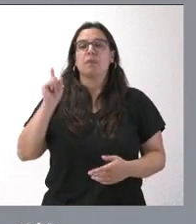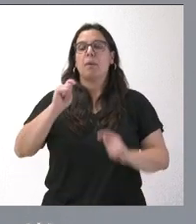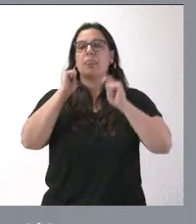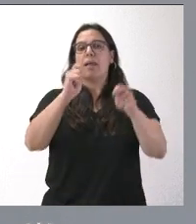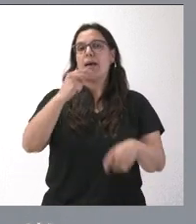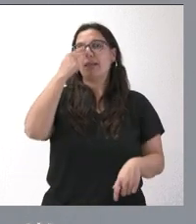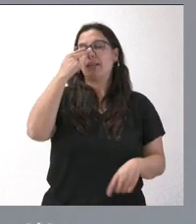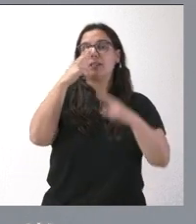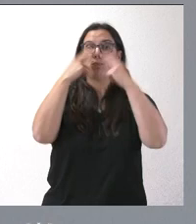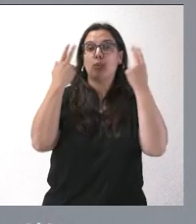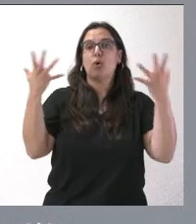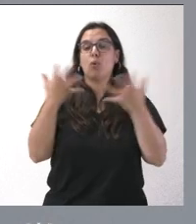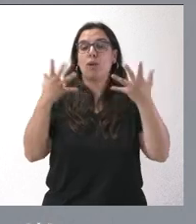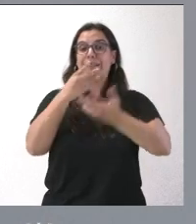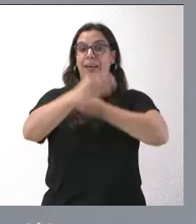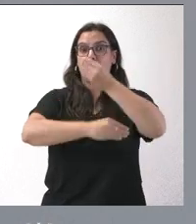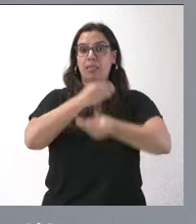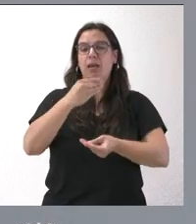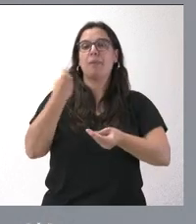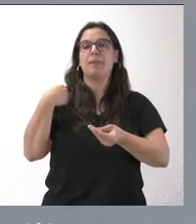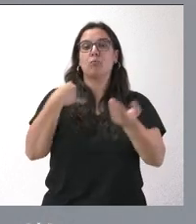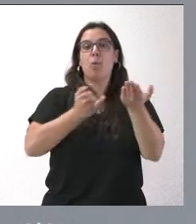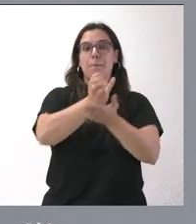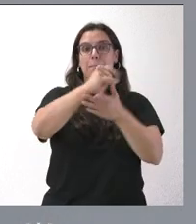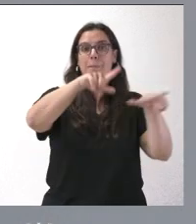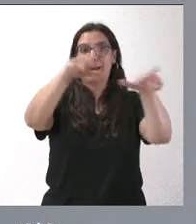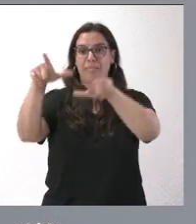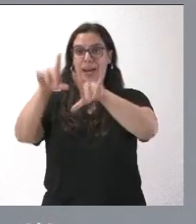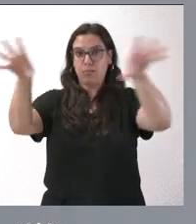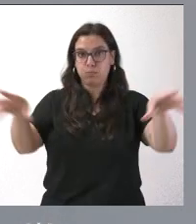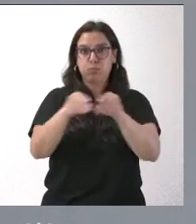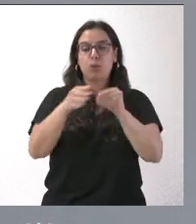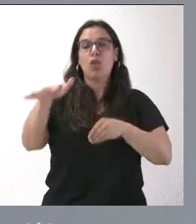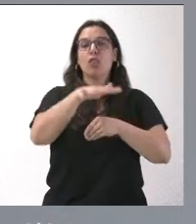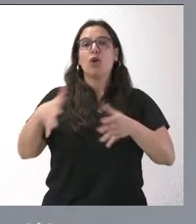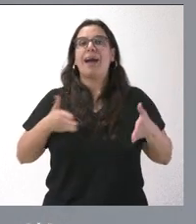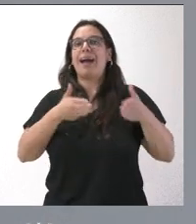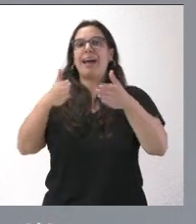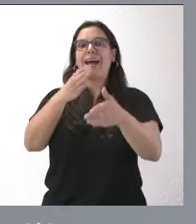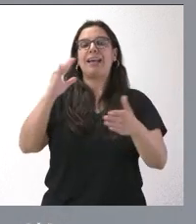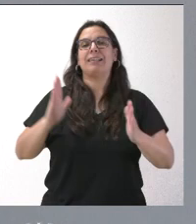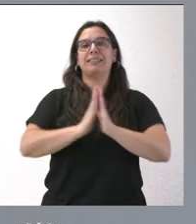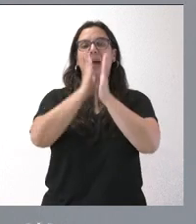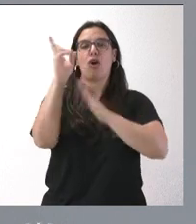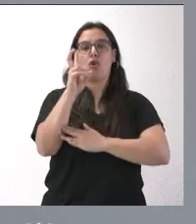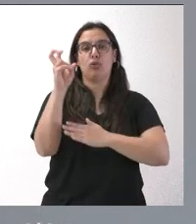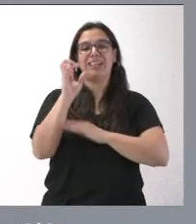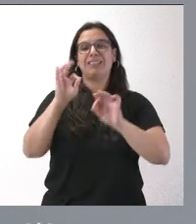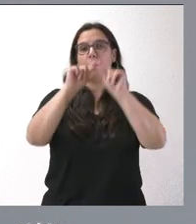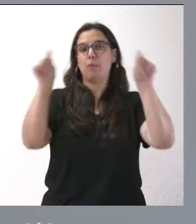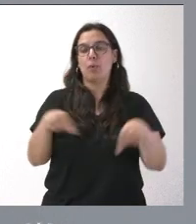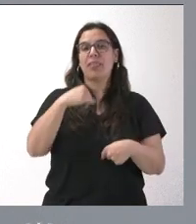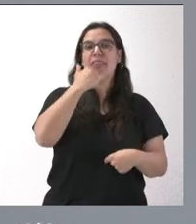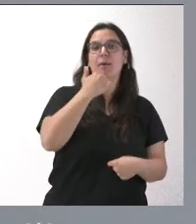público y urgente ejecución la concentración parcelaria de la zona del Canal de San José, que está en las provincias de